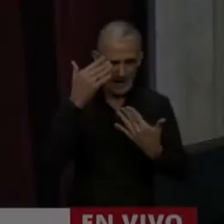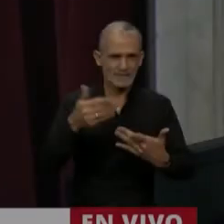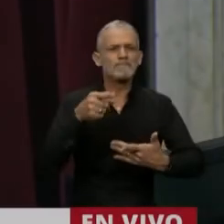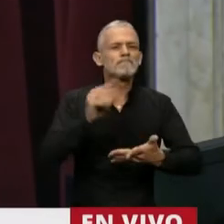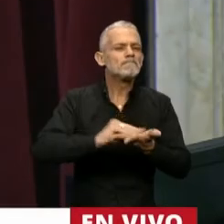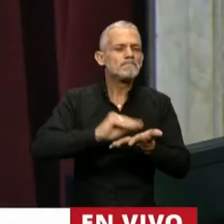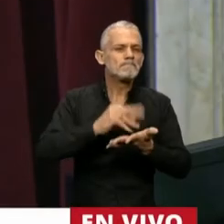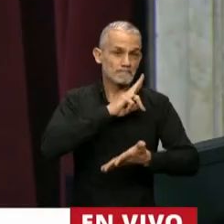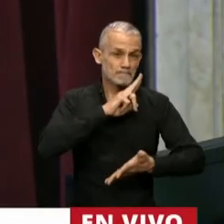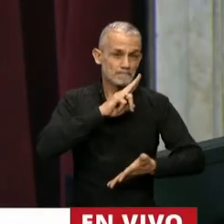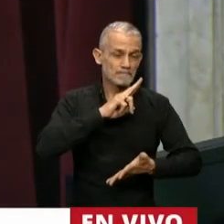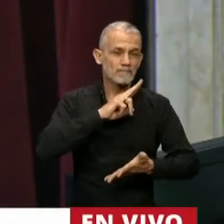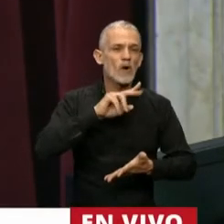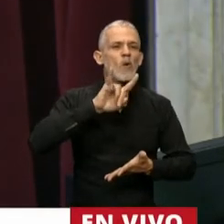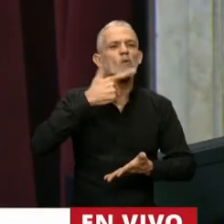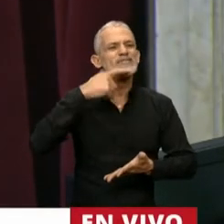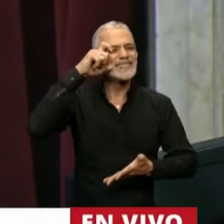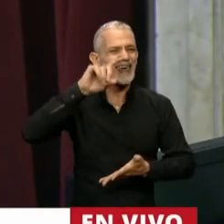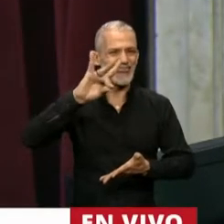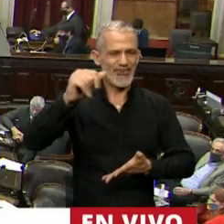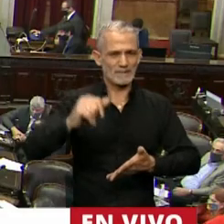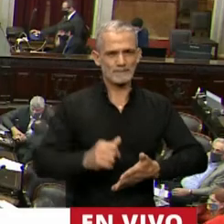El uso de la palabra es la diputada Marisa Uceda.